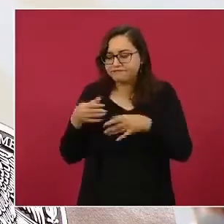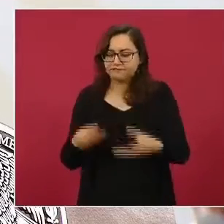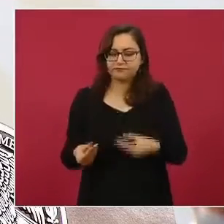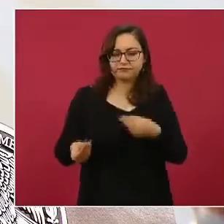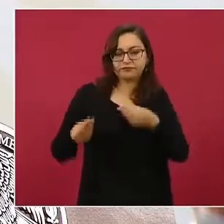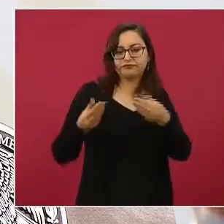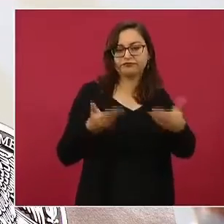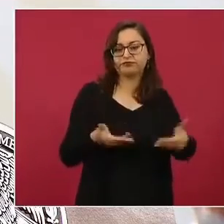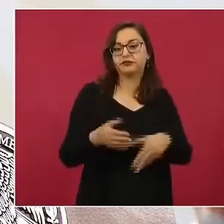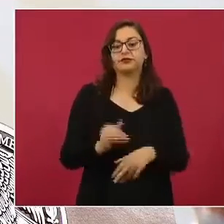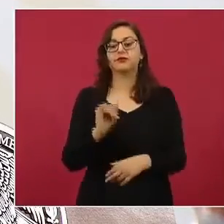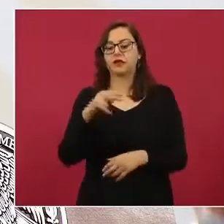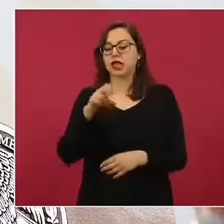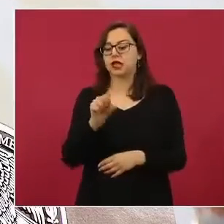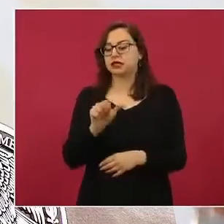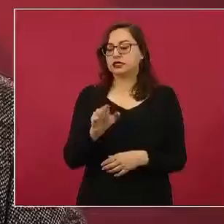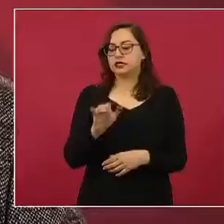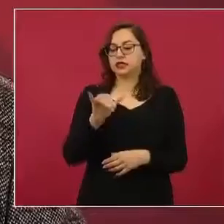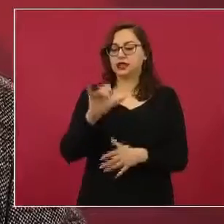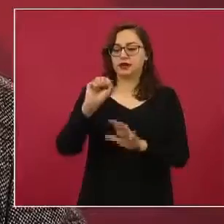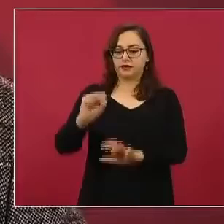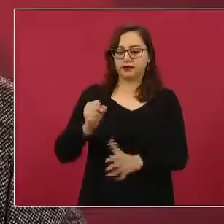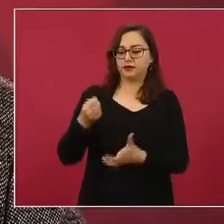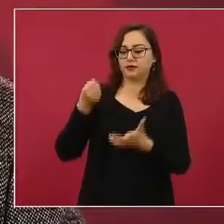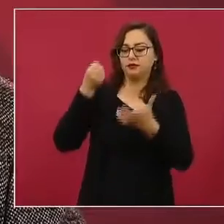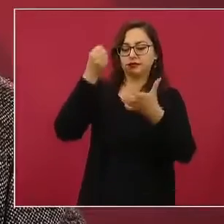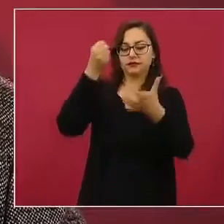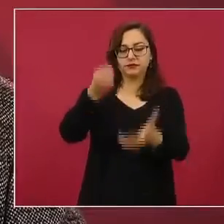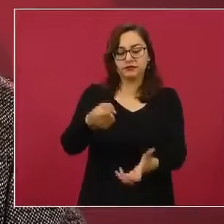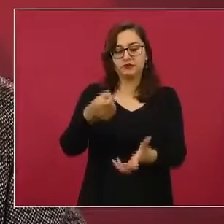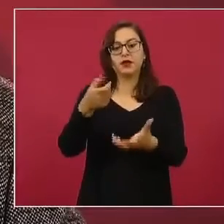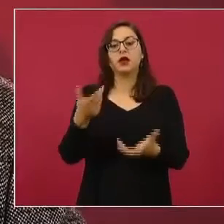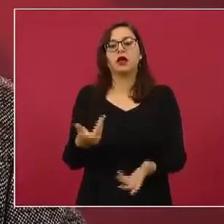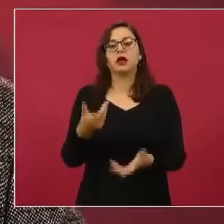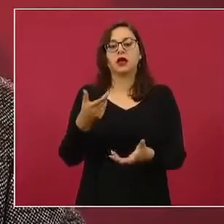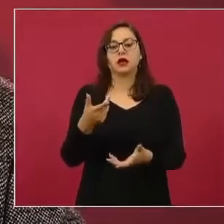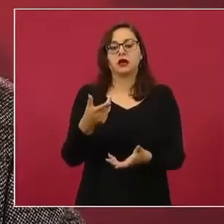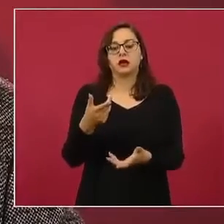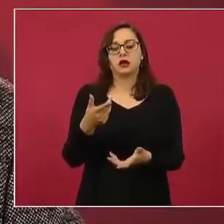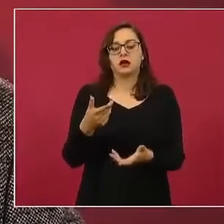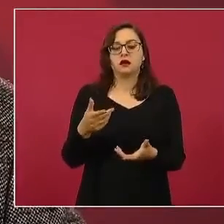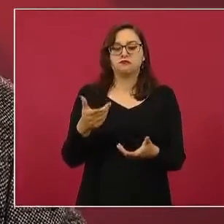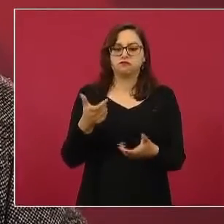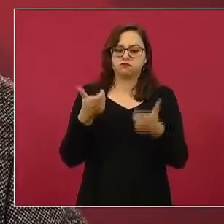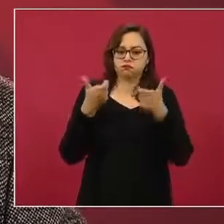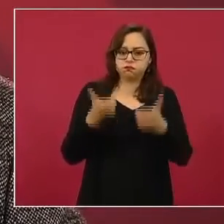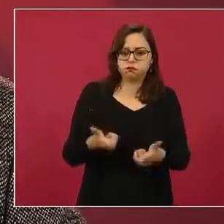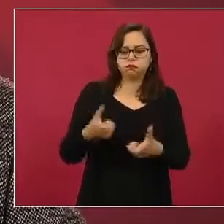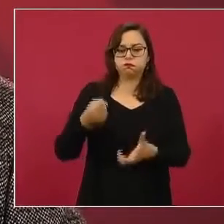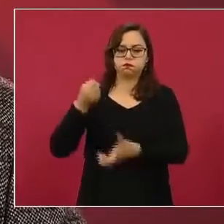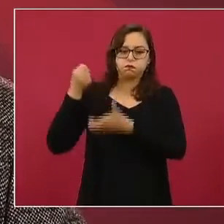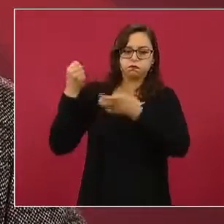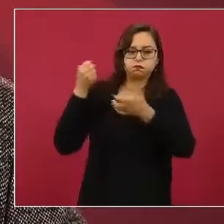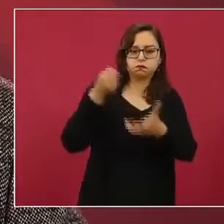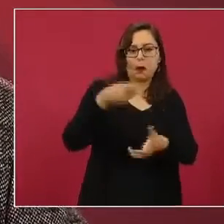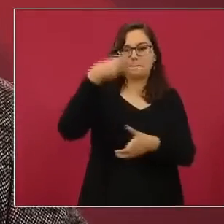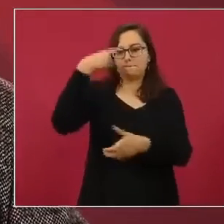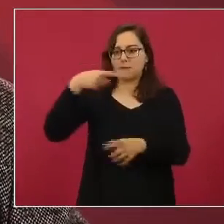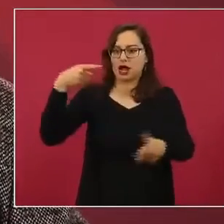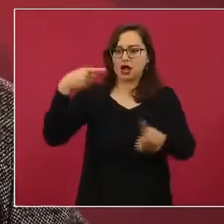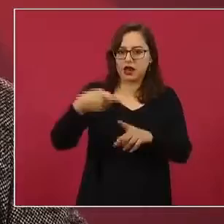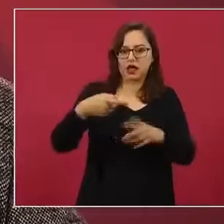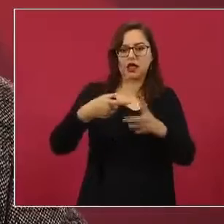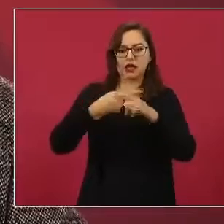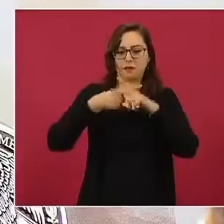invertido doscientos cuarenta y seis millones doscientos cincuenta y seis mil seiscientos setenta y cinco pesos en su construcción y